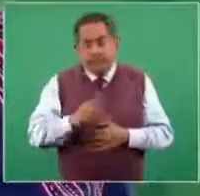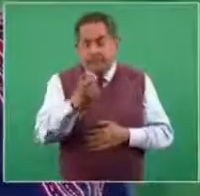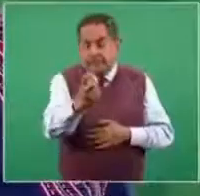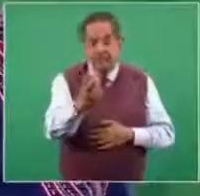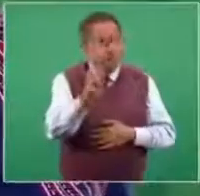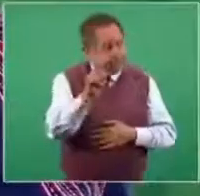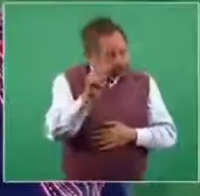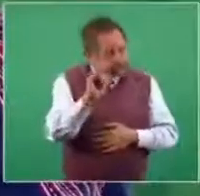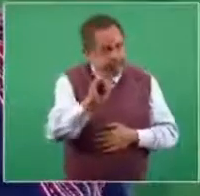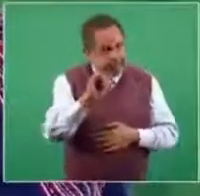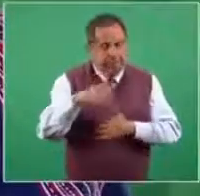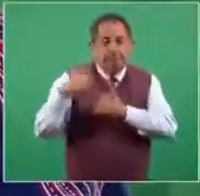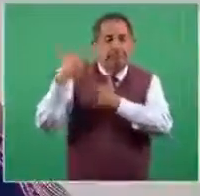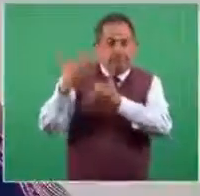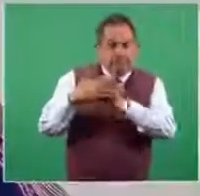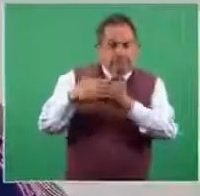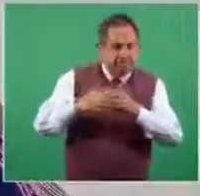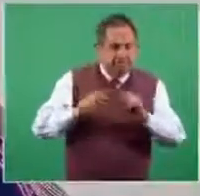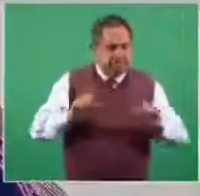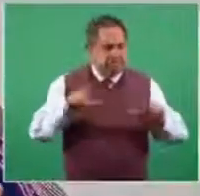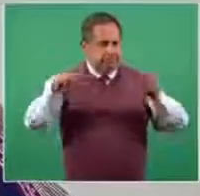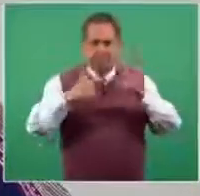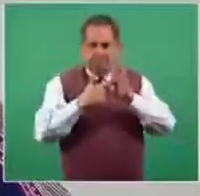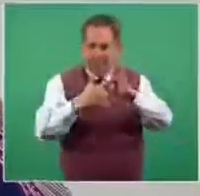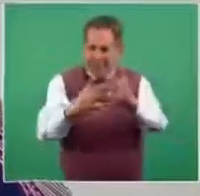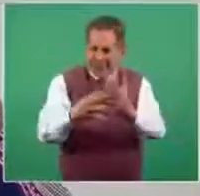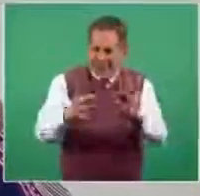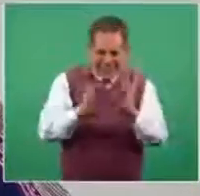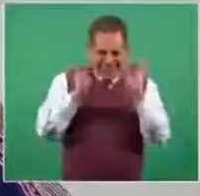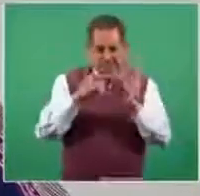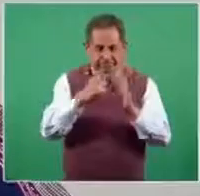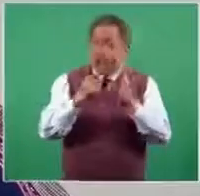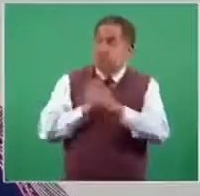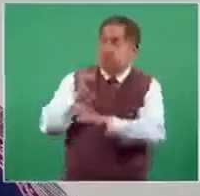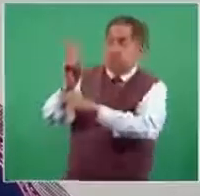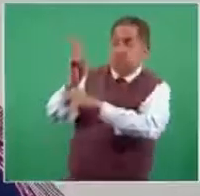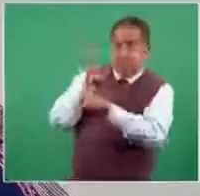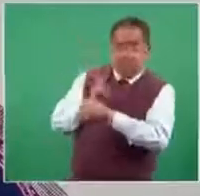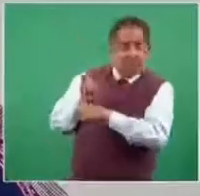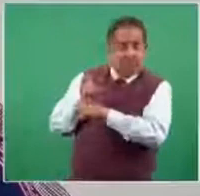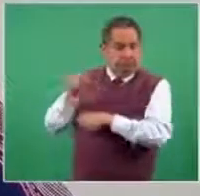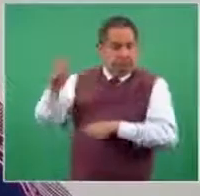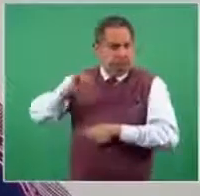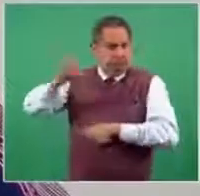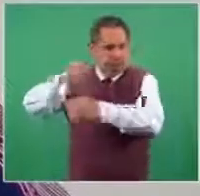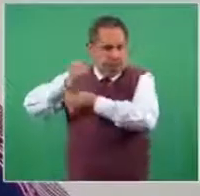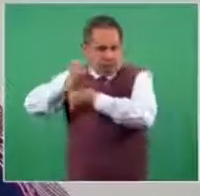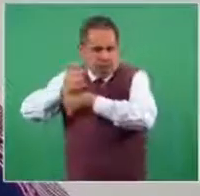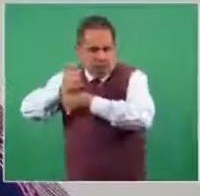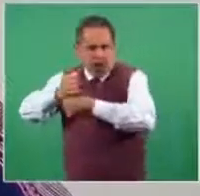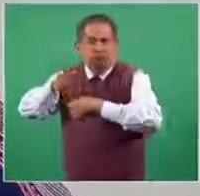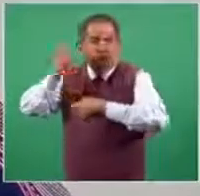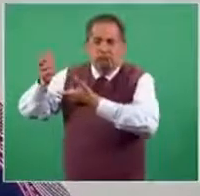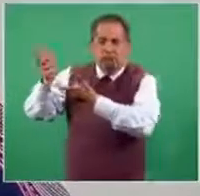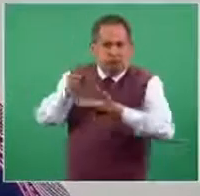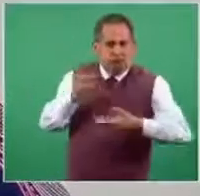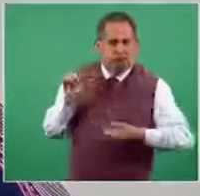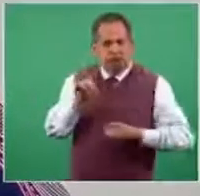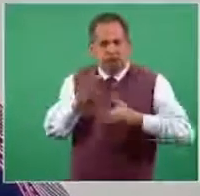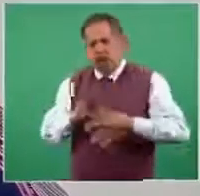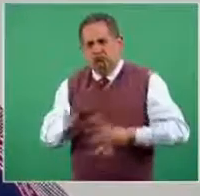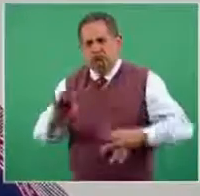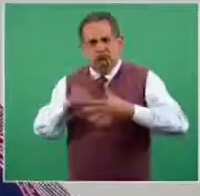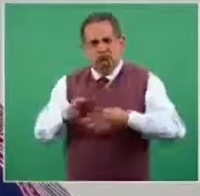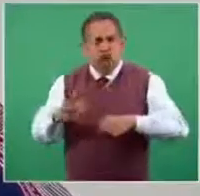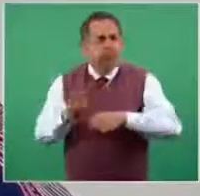sí, vamos a presentarlo detalladamente. Es más, vamos a invitar a los investigadores para que nos acompañen y den estos detalles,